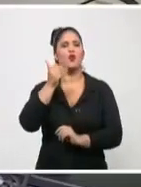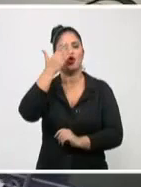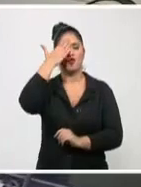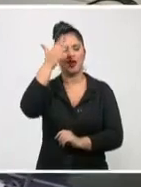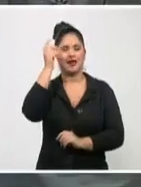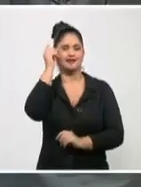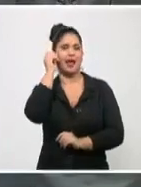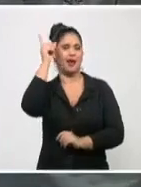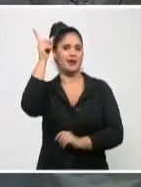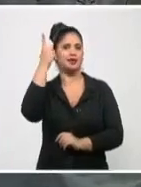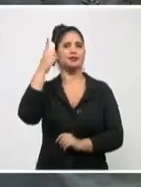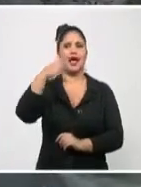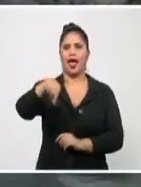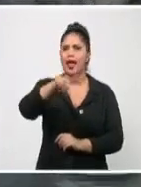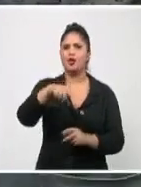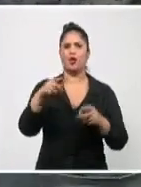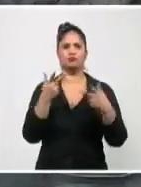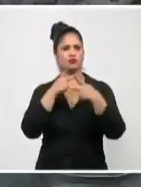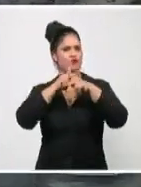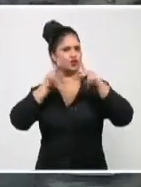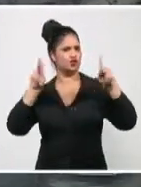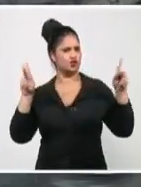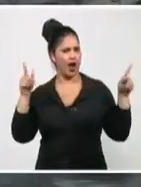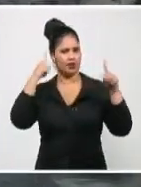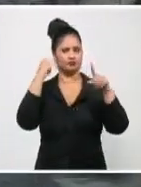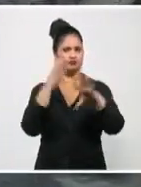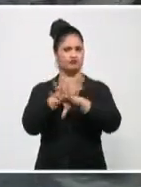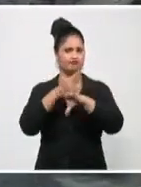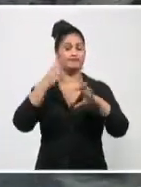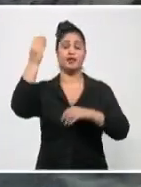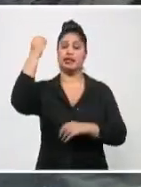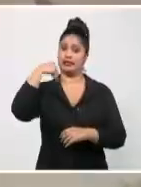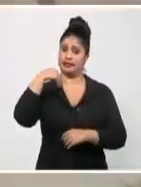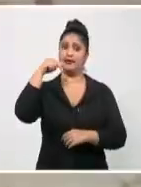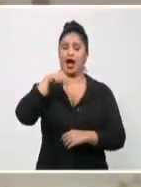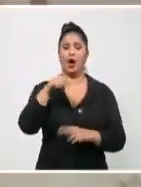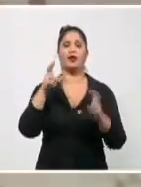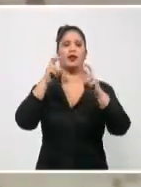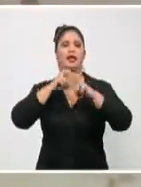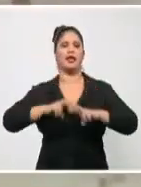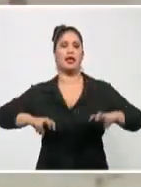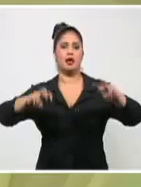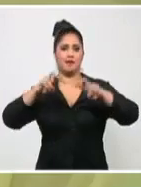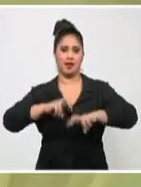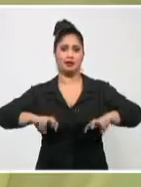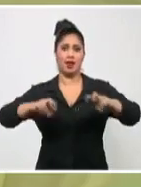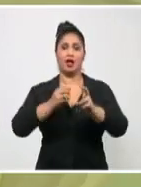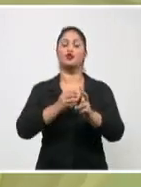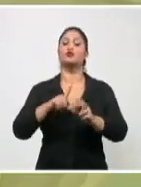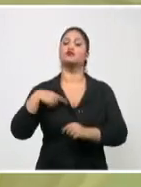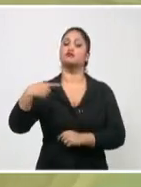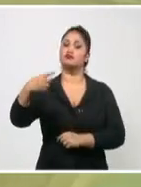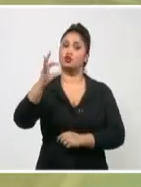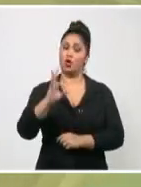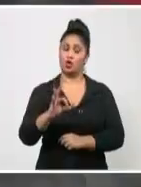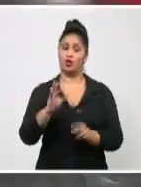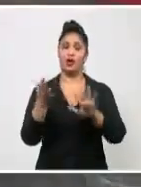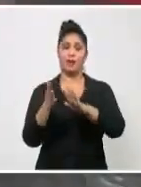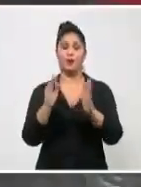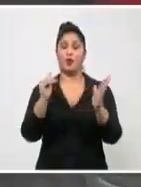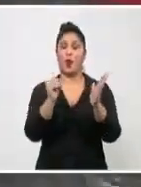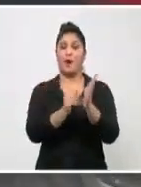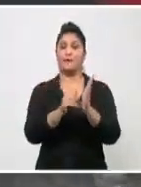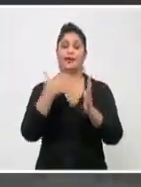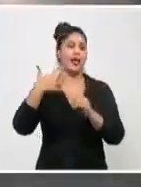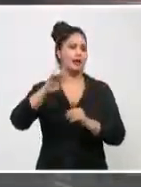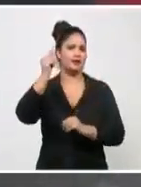esperados resultados permitirán contrarrestar los efectos de un virus que todos los días se cobra la vida de miles de personas en